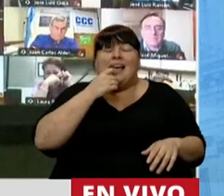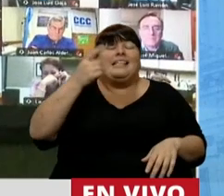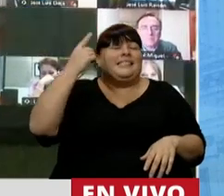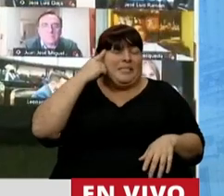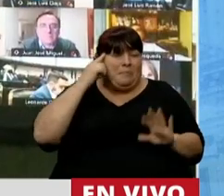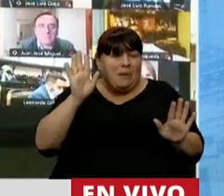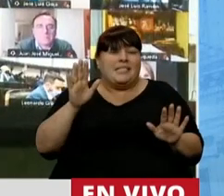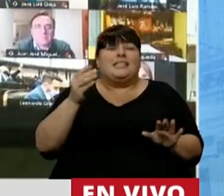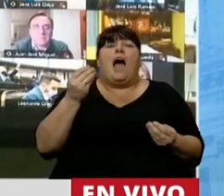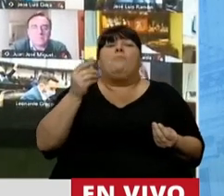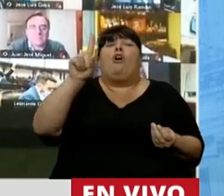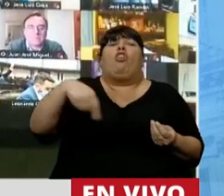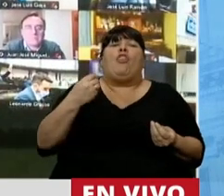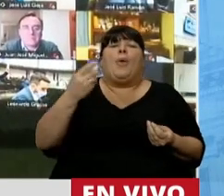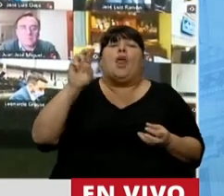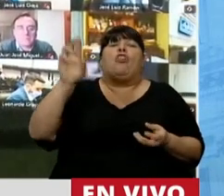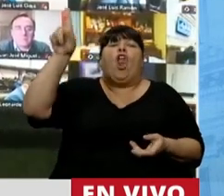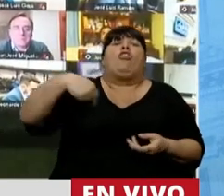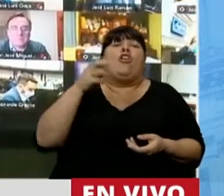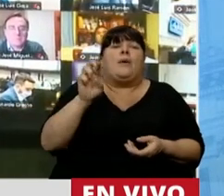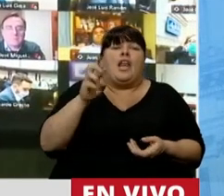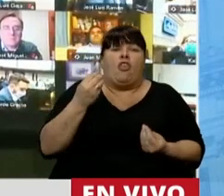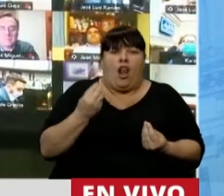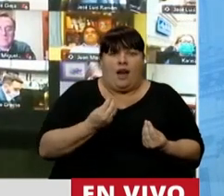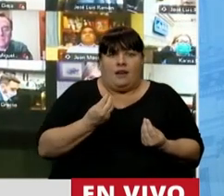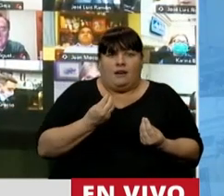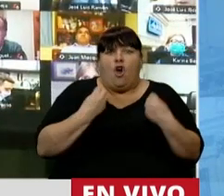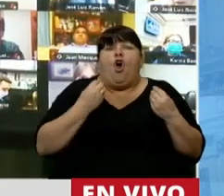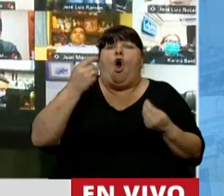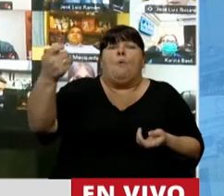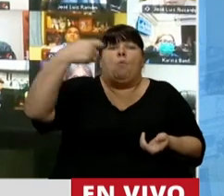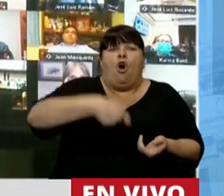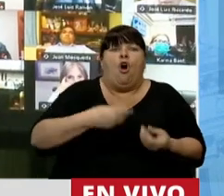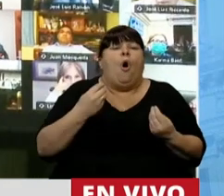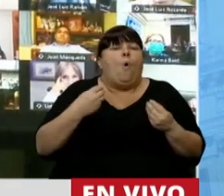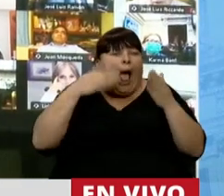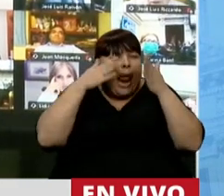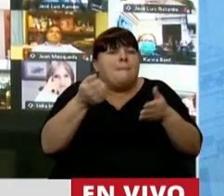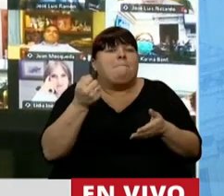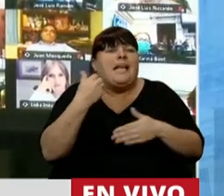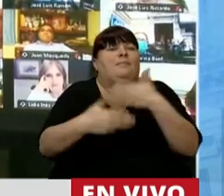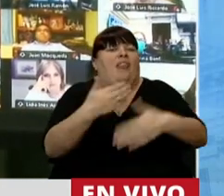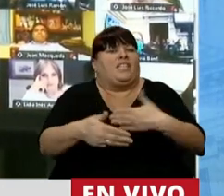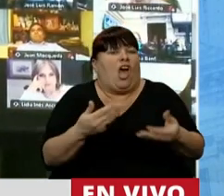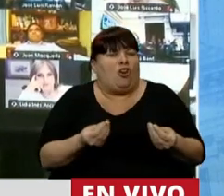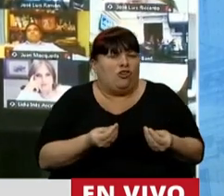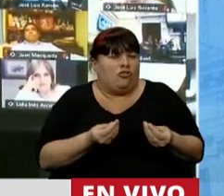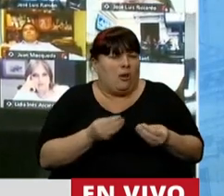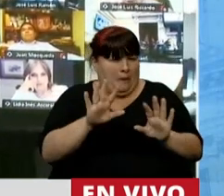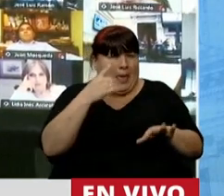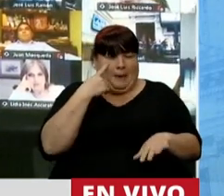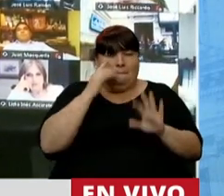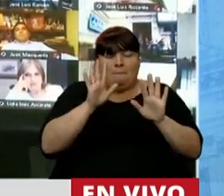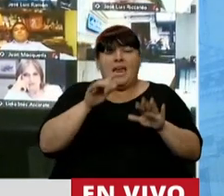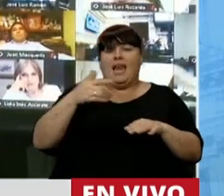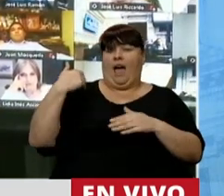de dónde van a venir divisas, de dónde van a ingresar, ¿cuál es nuestra prioridad del desarrollo? Fíjense